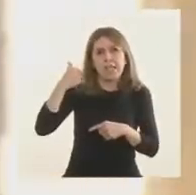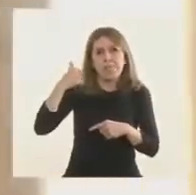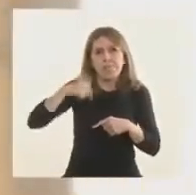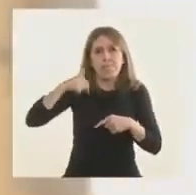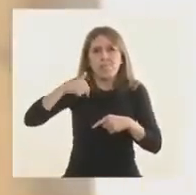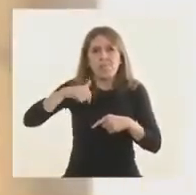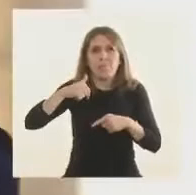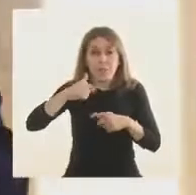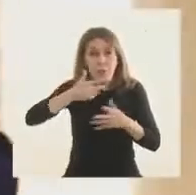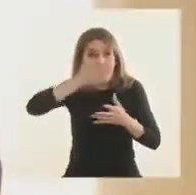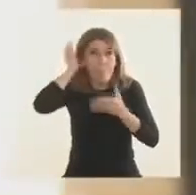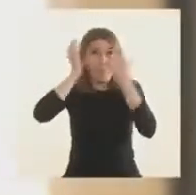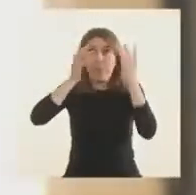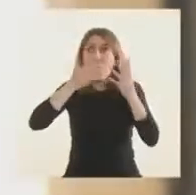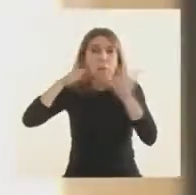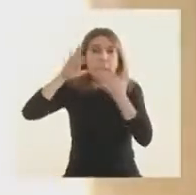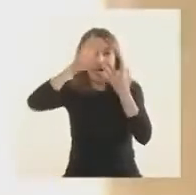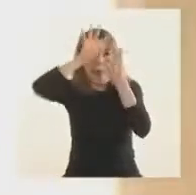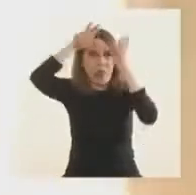estrago que es mi pelo con el viento.